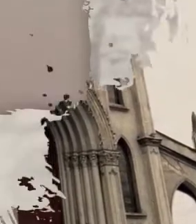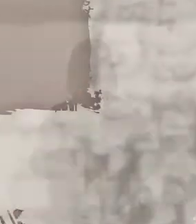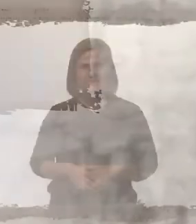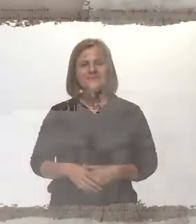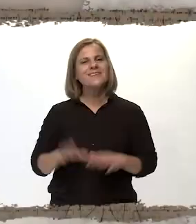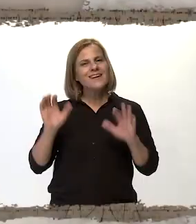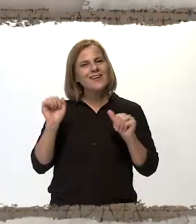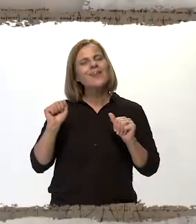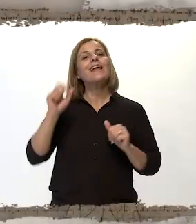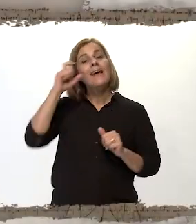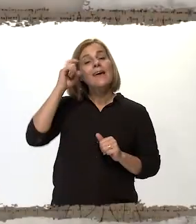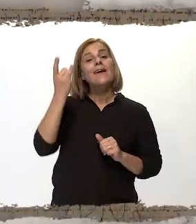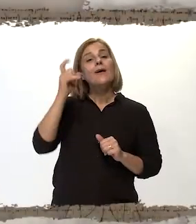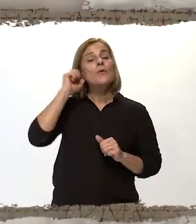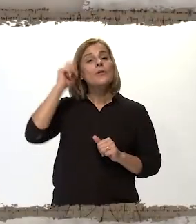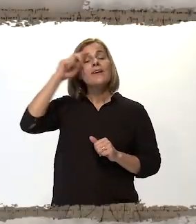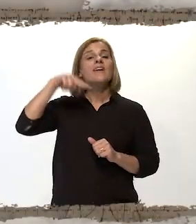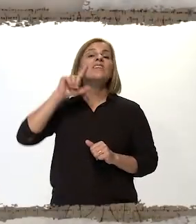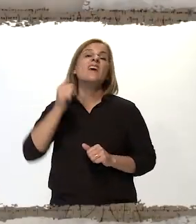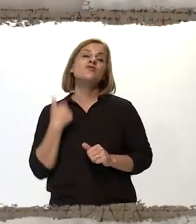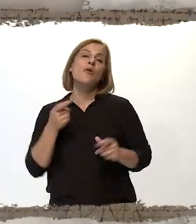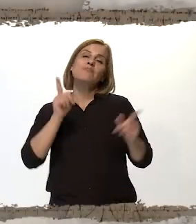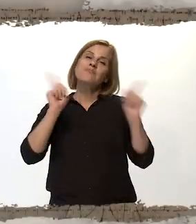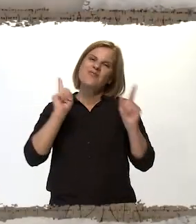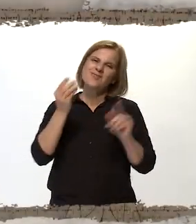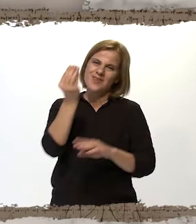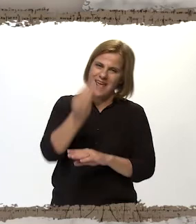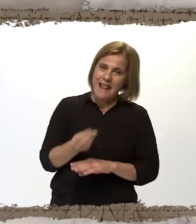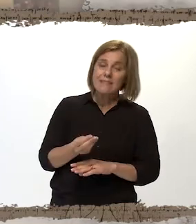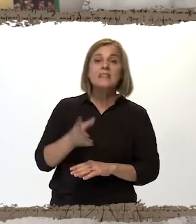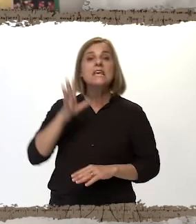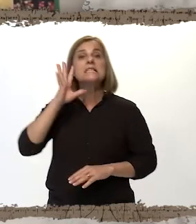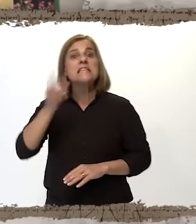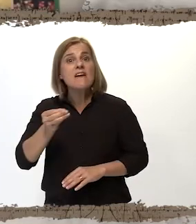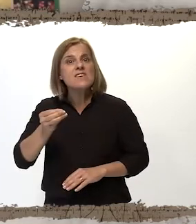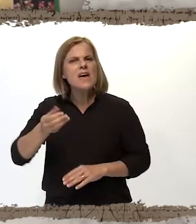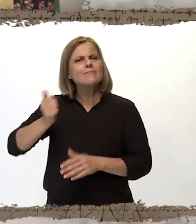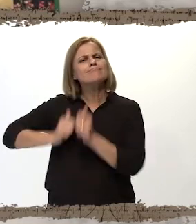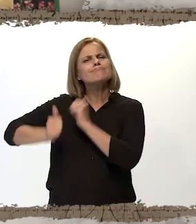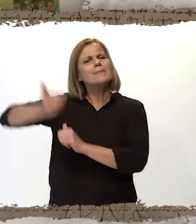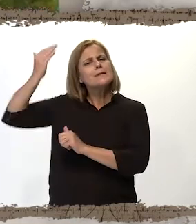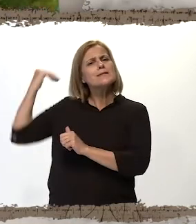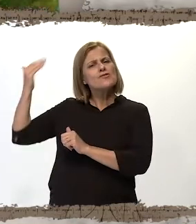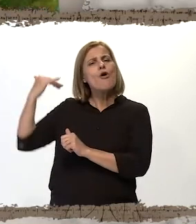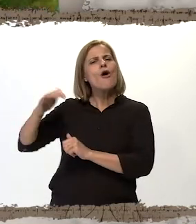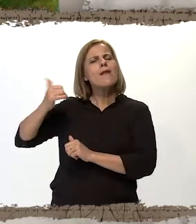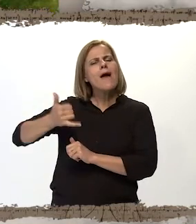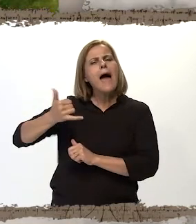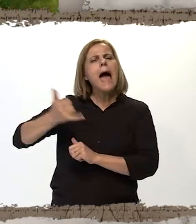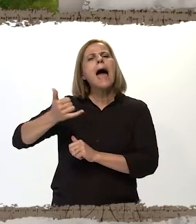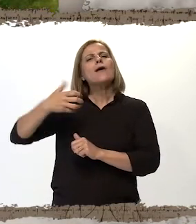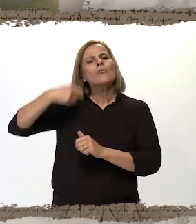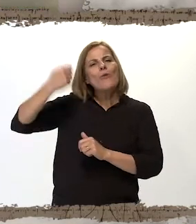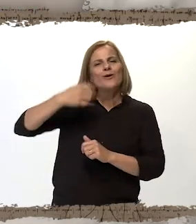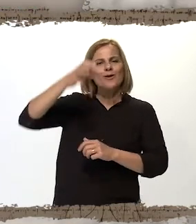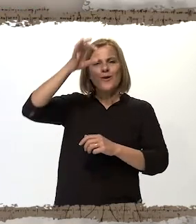Hola, chicos. Mi nombre es Eugenia González y soy profesora de arte. ¿Sabían que existen en diferentes épocas de la historia registros